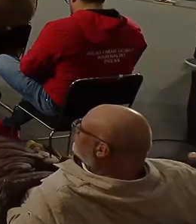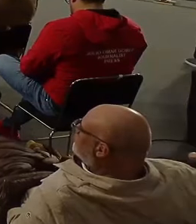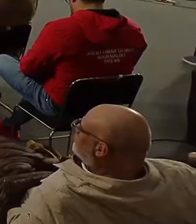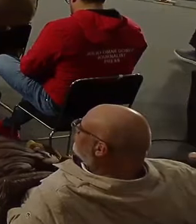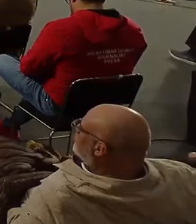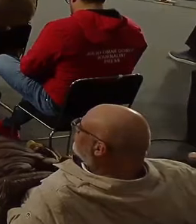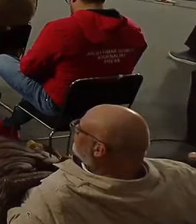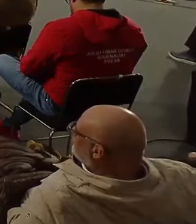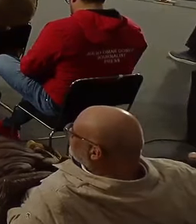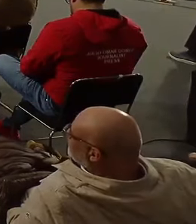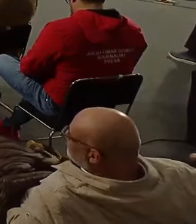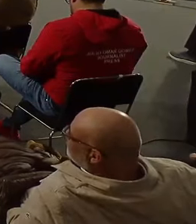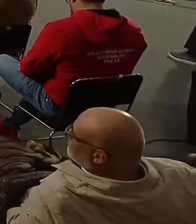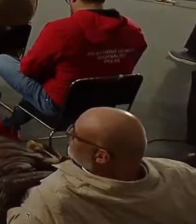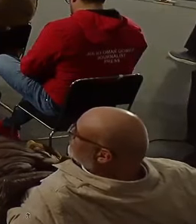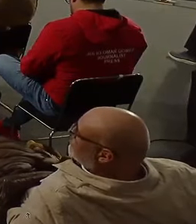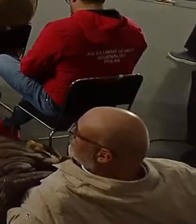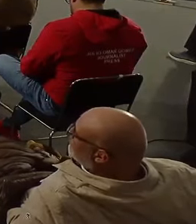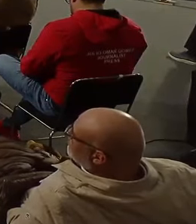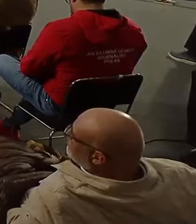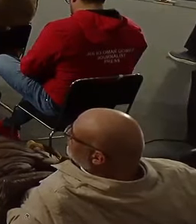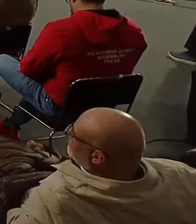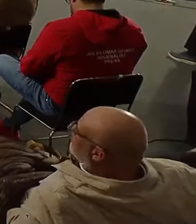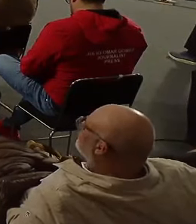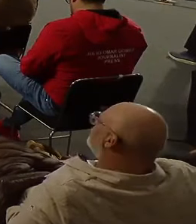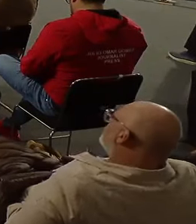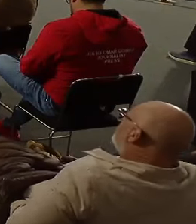¿No les parece un exceso?